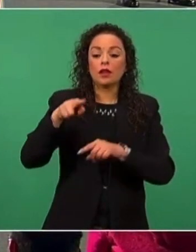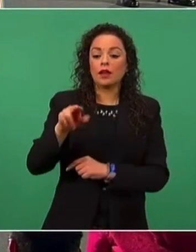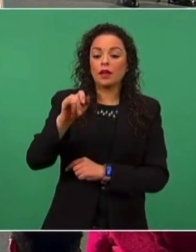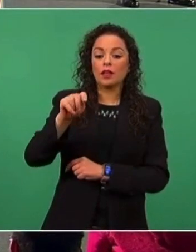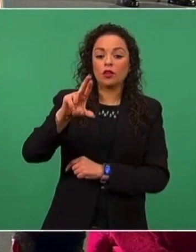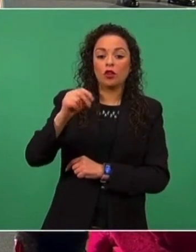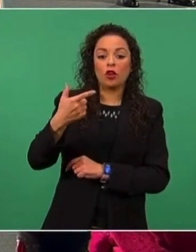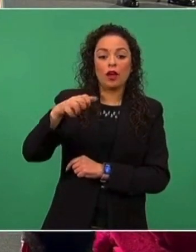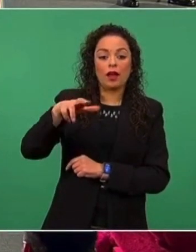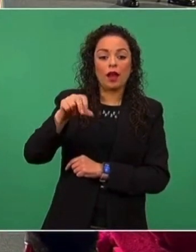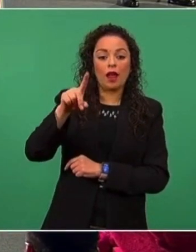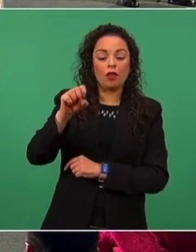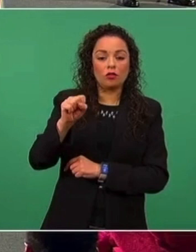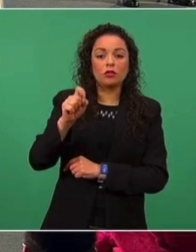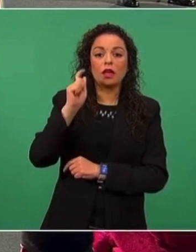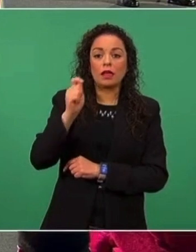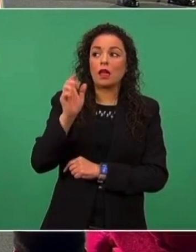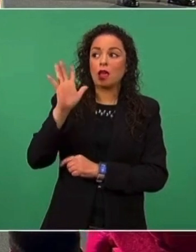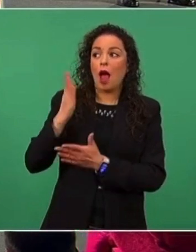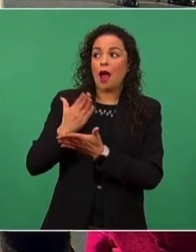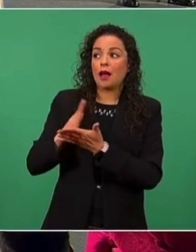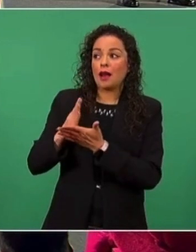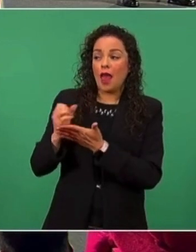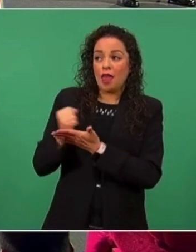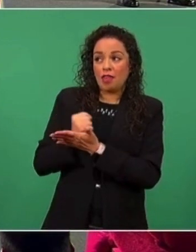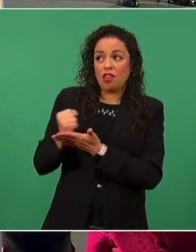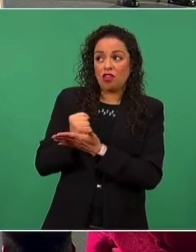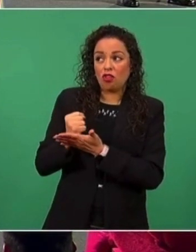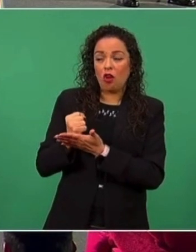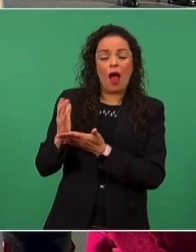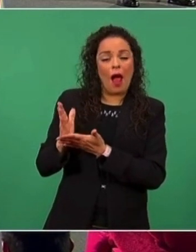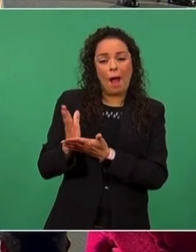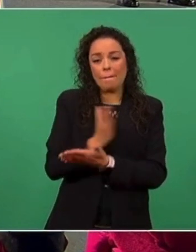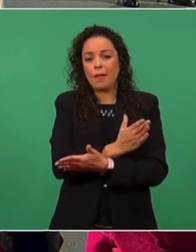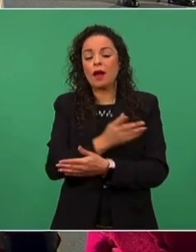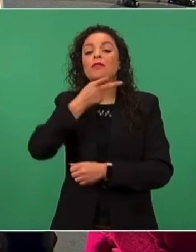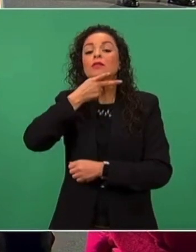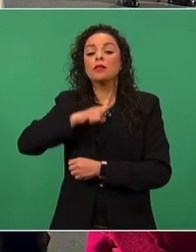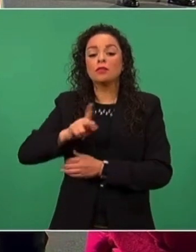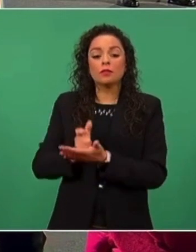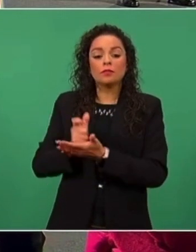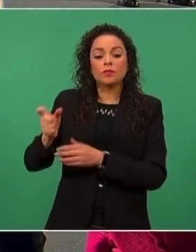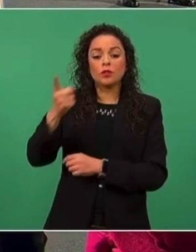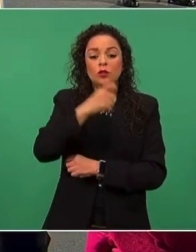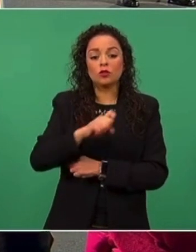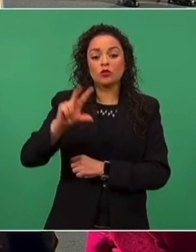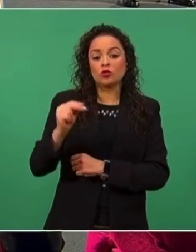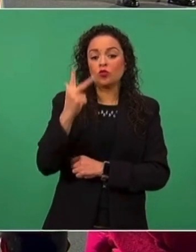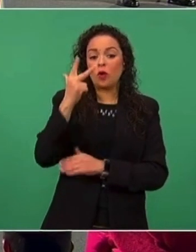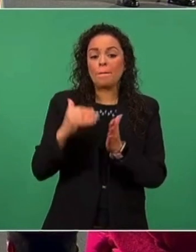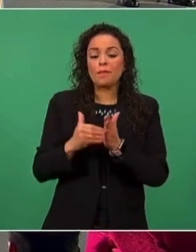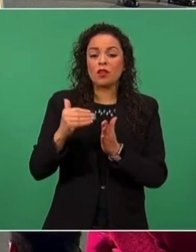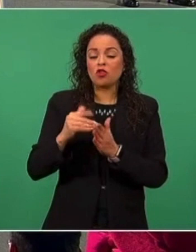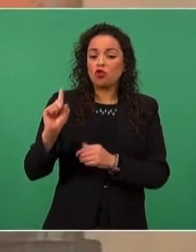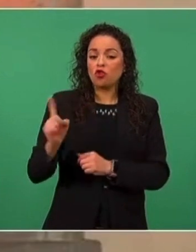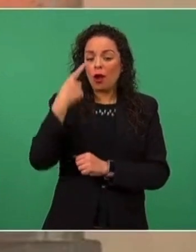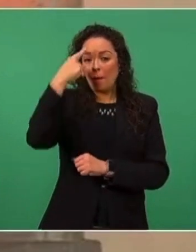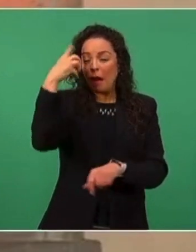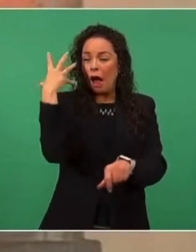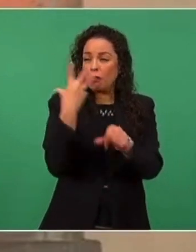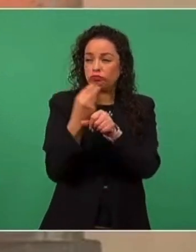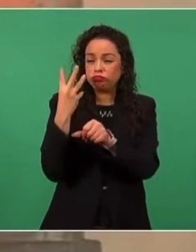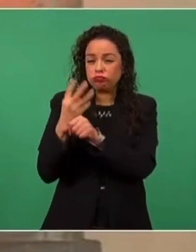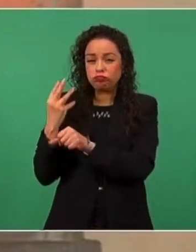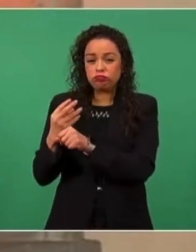al crédito, Pemex invirtió 184 millones de dólares en la rehabilitación de las plantas,